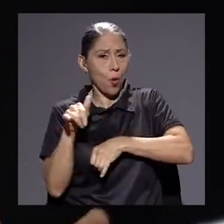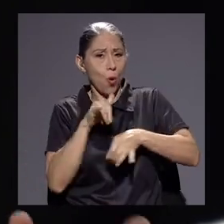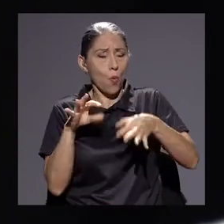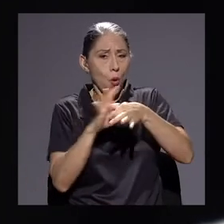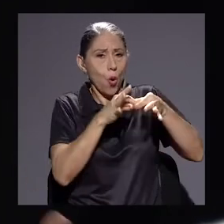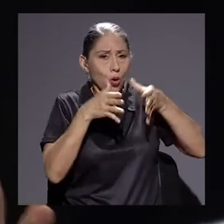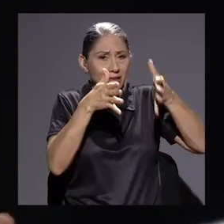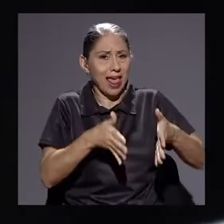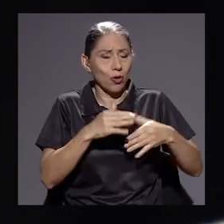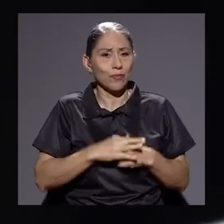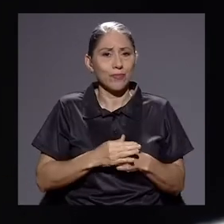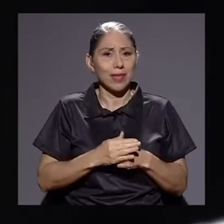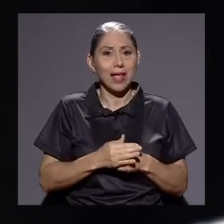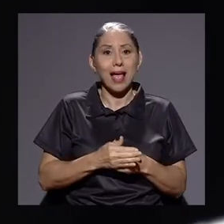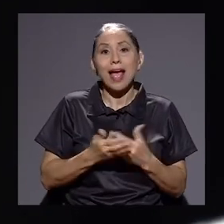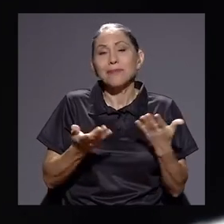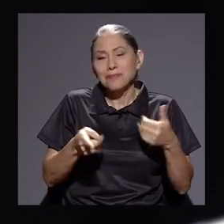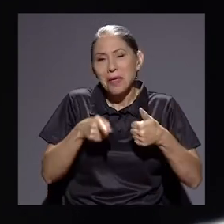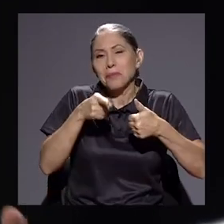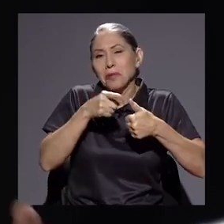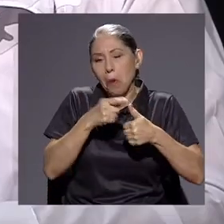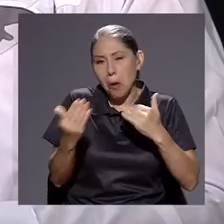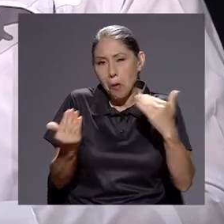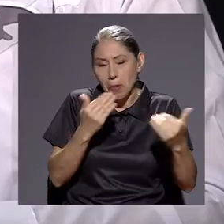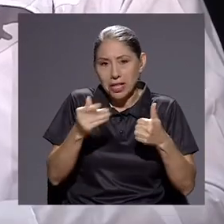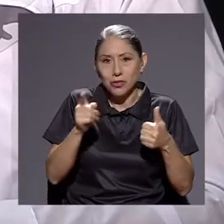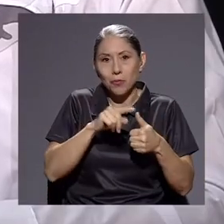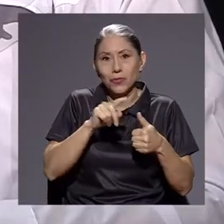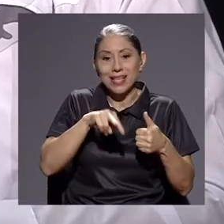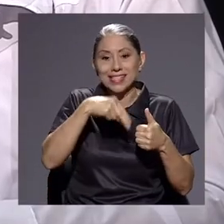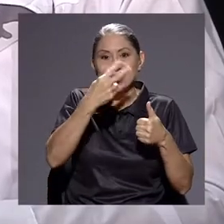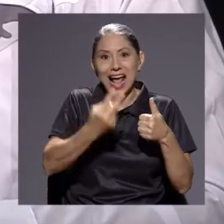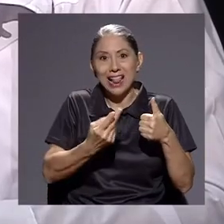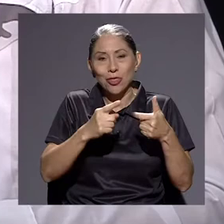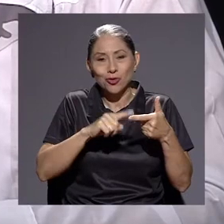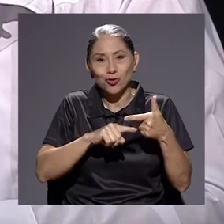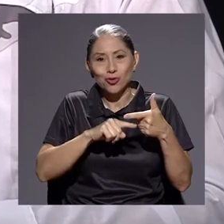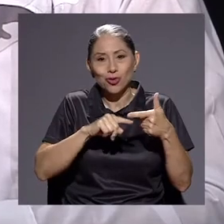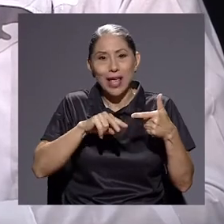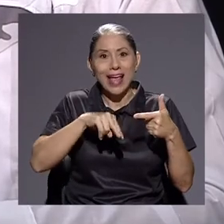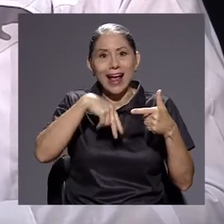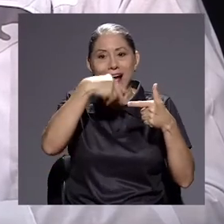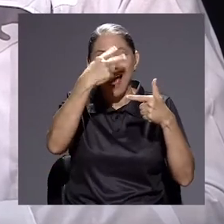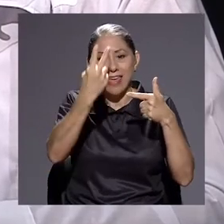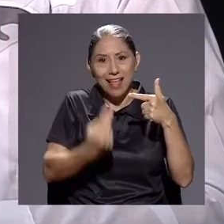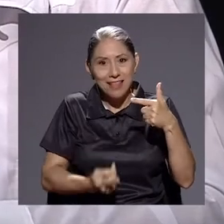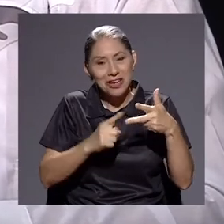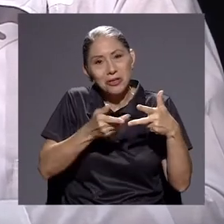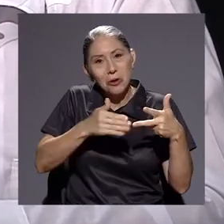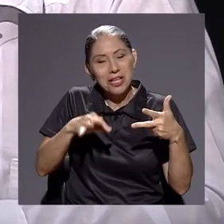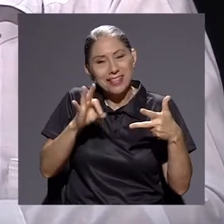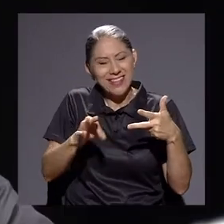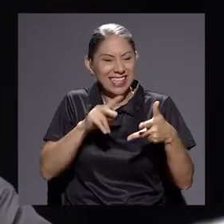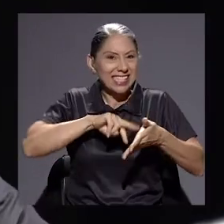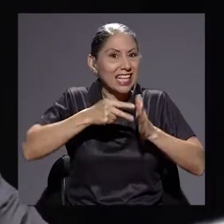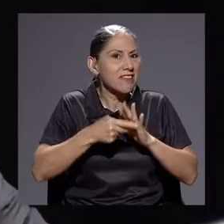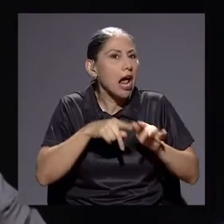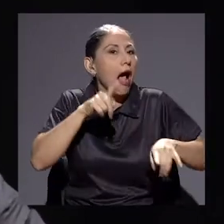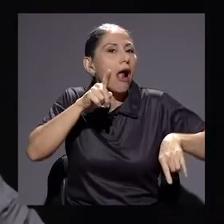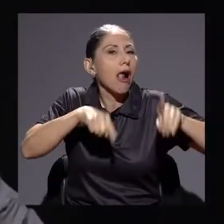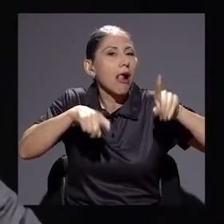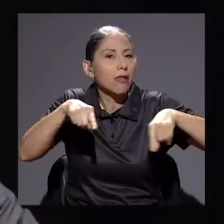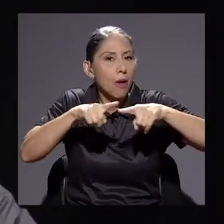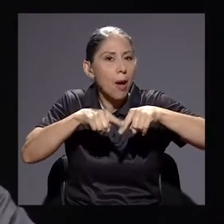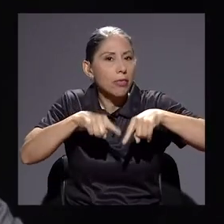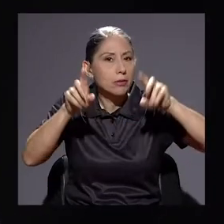Hay saltos y caídas libres y hay cosas que se hacen bien. Podríamos destacar mucho salud y también podríamos